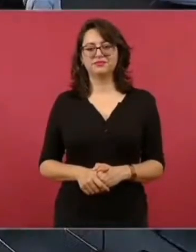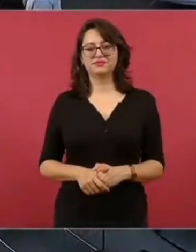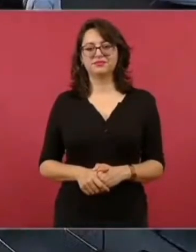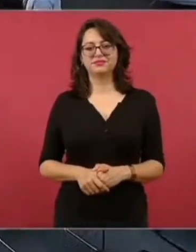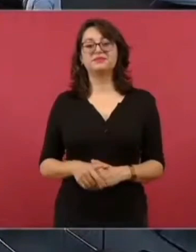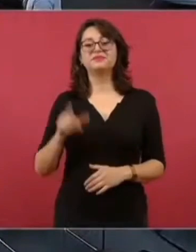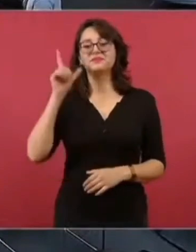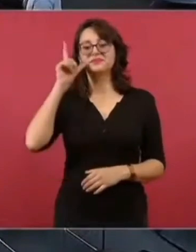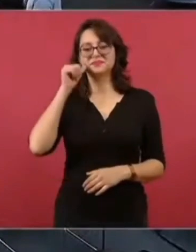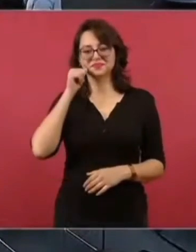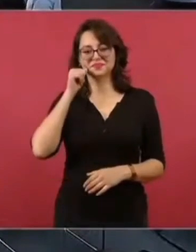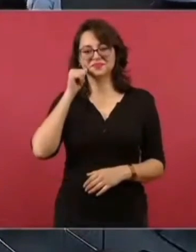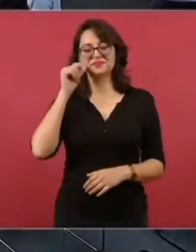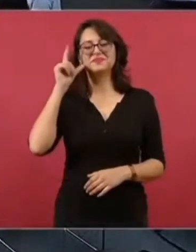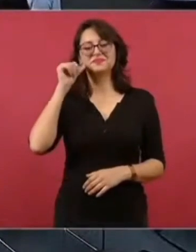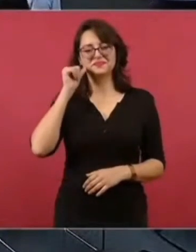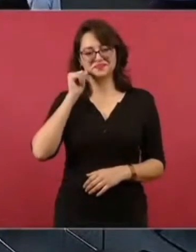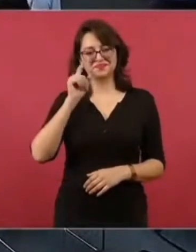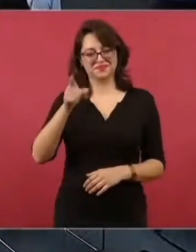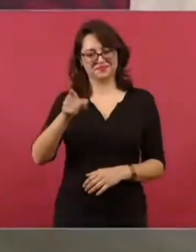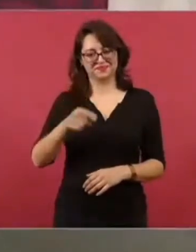Mañana sí. Mañana. Mañana.